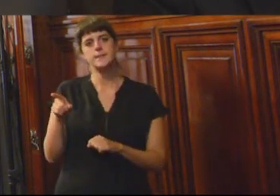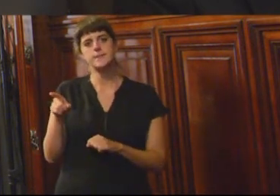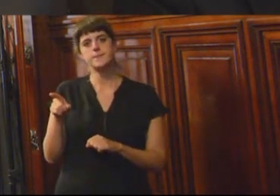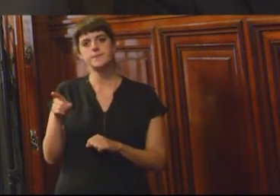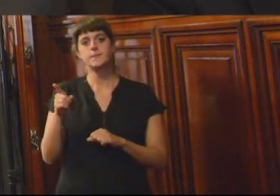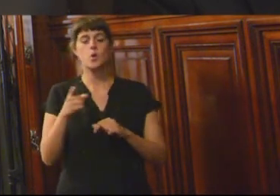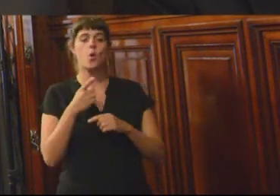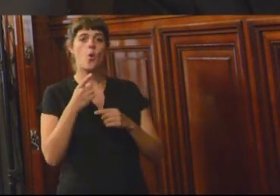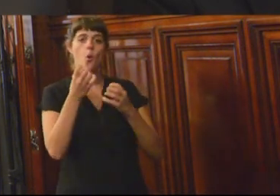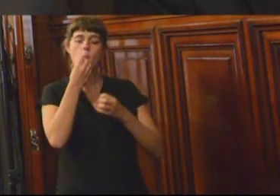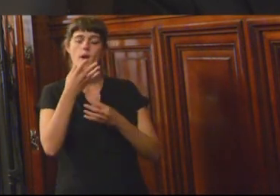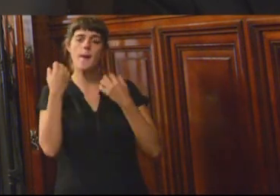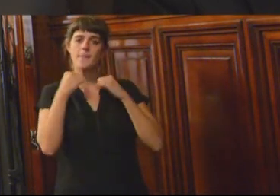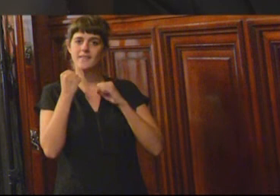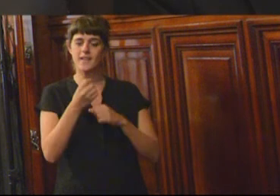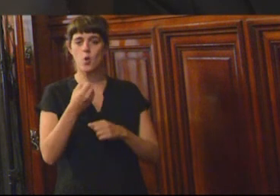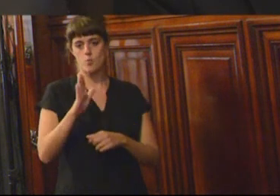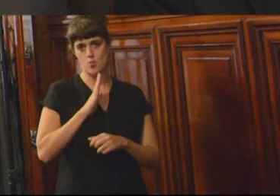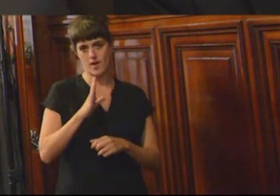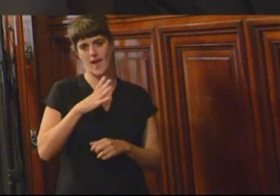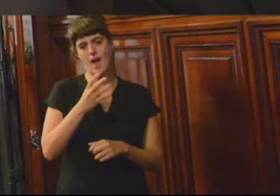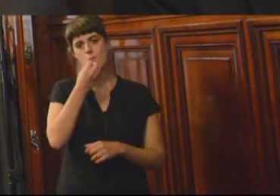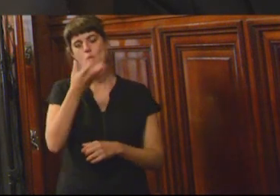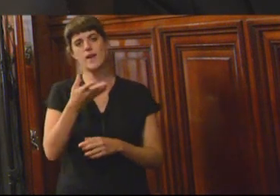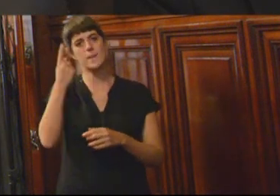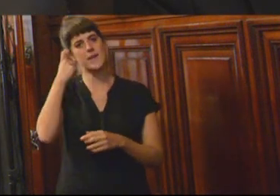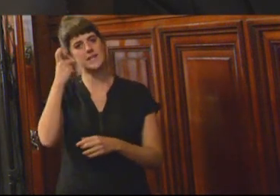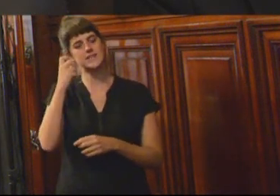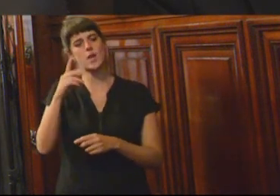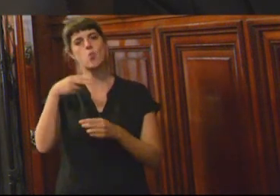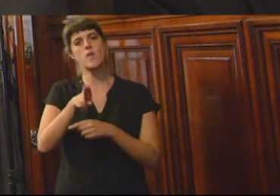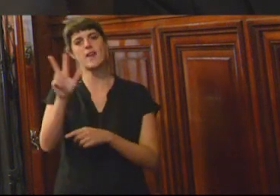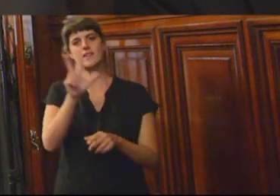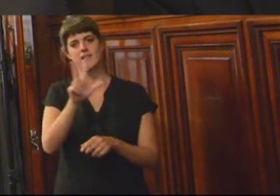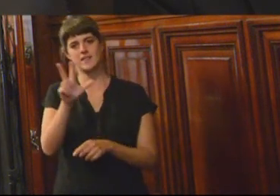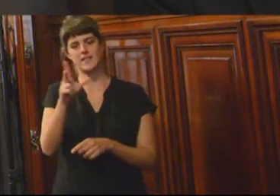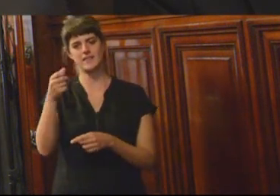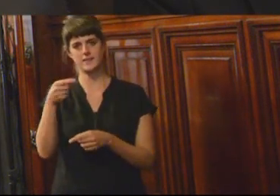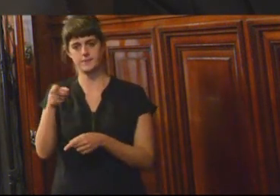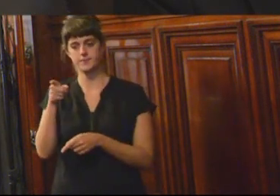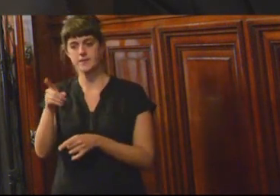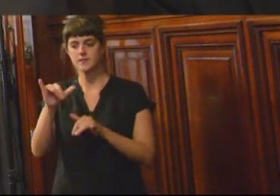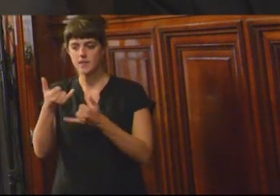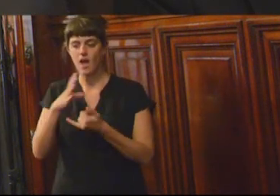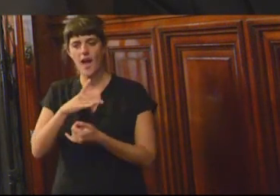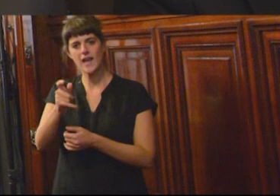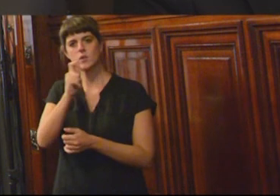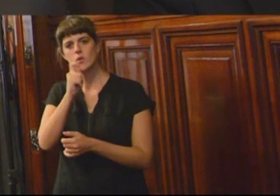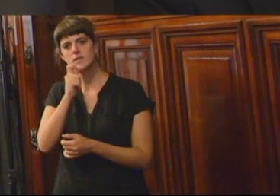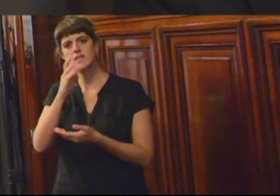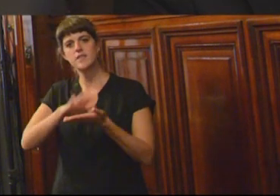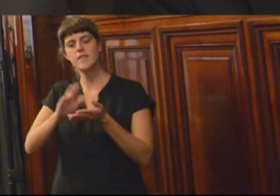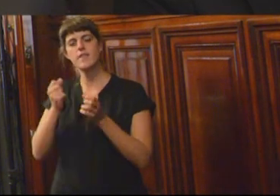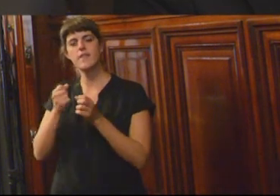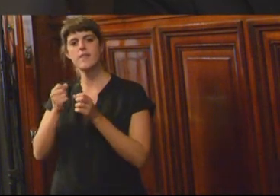prácticas con mujeres, hay buenas experiencias en la unidad 33 en los hornos, donde se ha hecho un censo entre la defensa pública y organismos del Estado que ha permitido